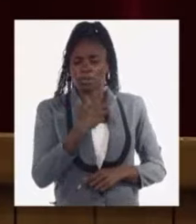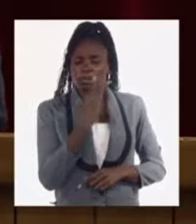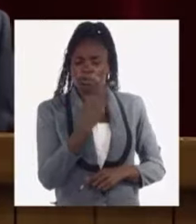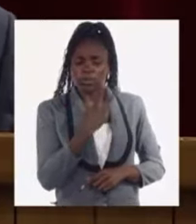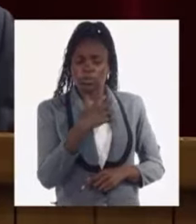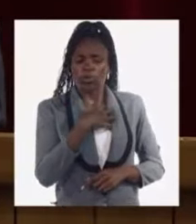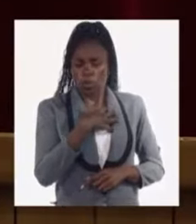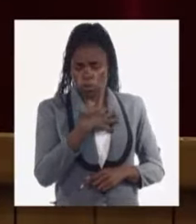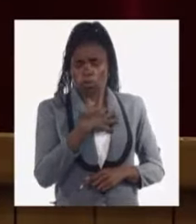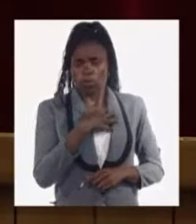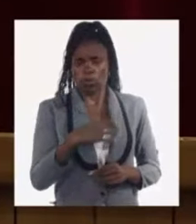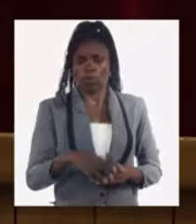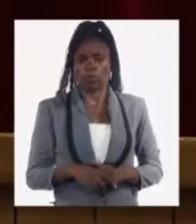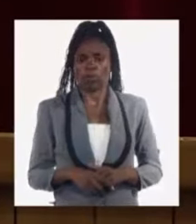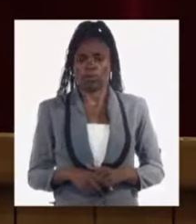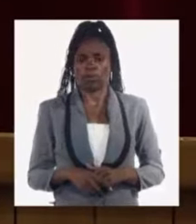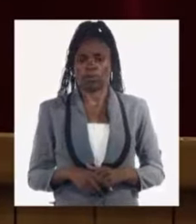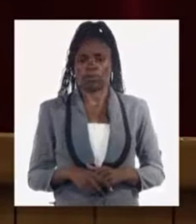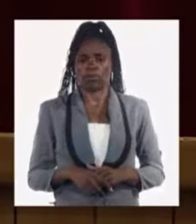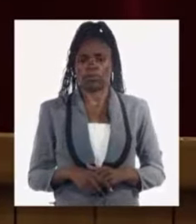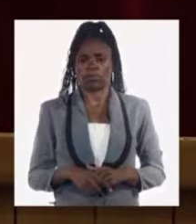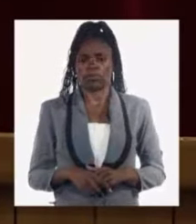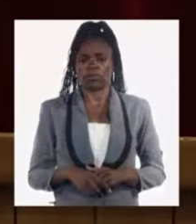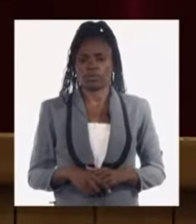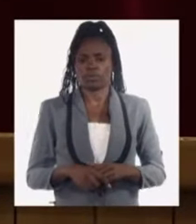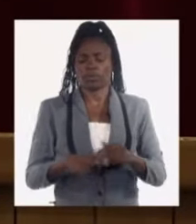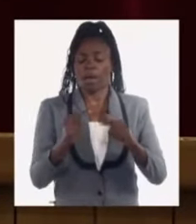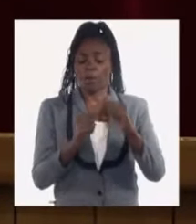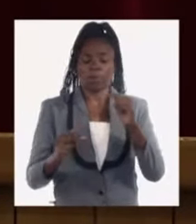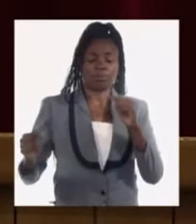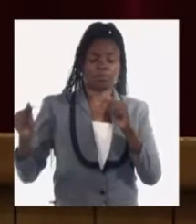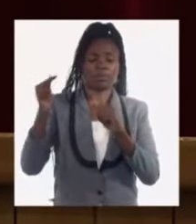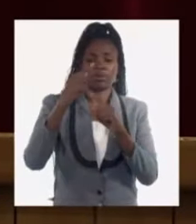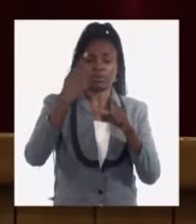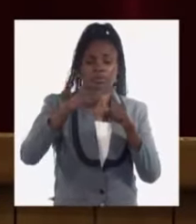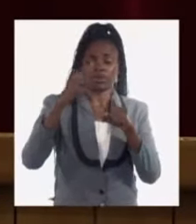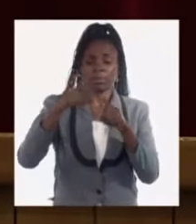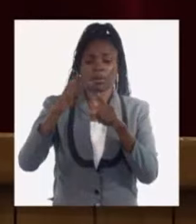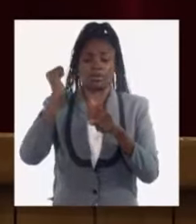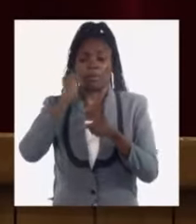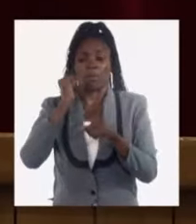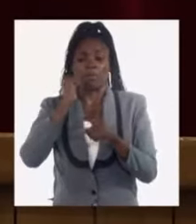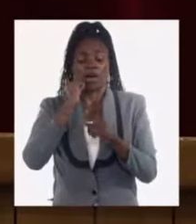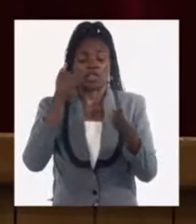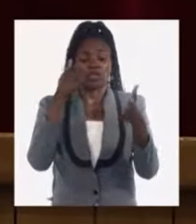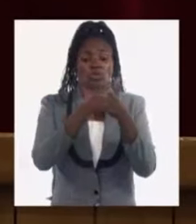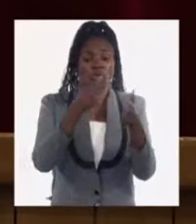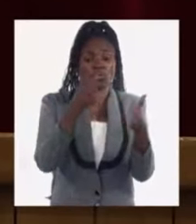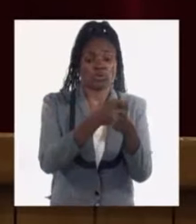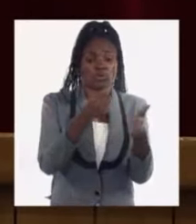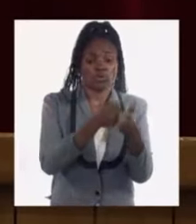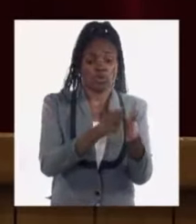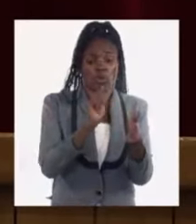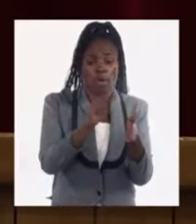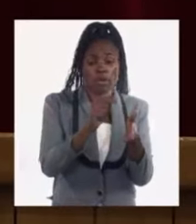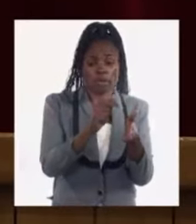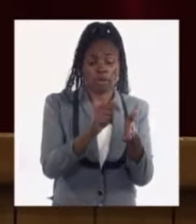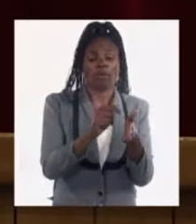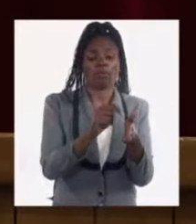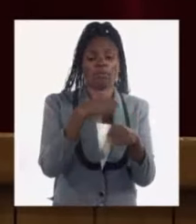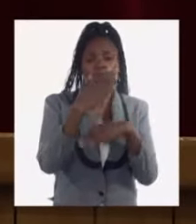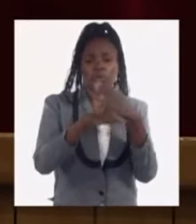requerida. Ahora, ¿en qué se basa? ¿Cuáles son las principales causas que impactan en ese índice de inflación?